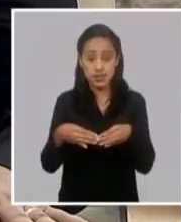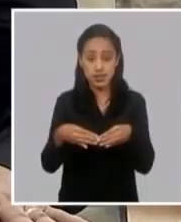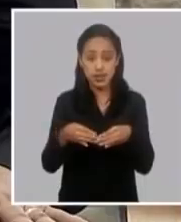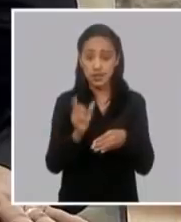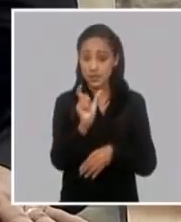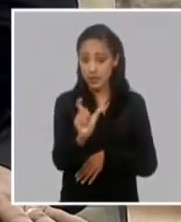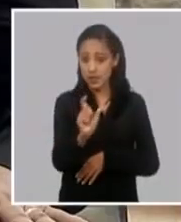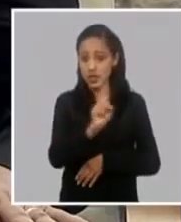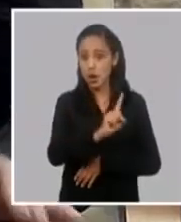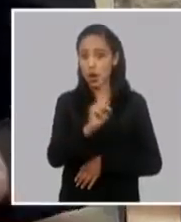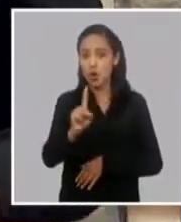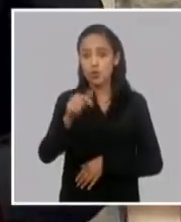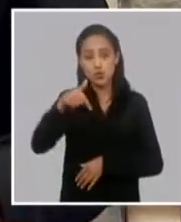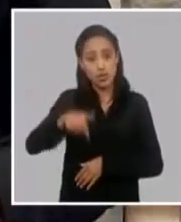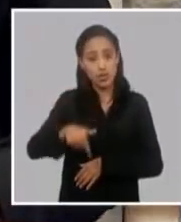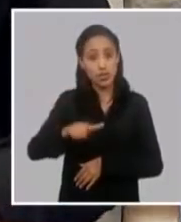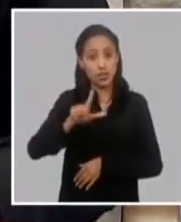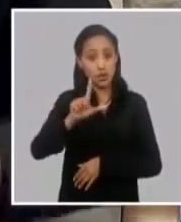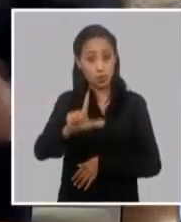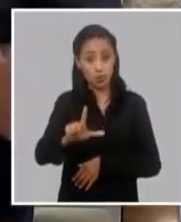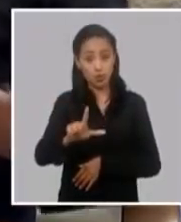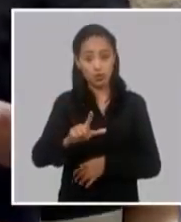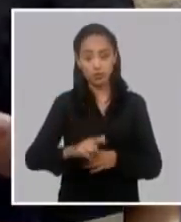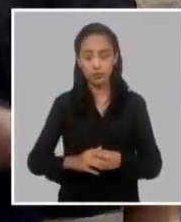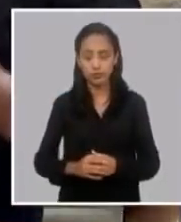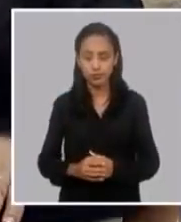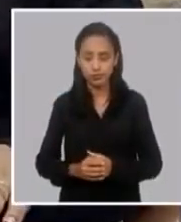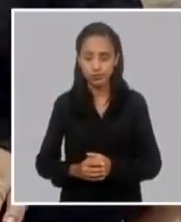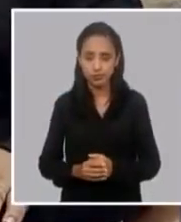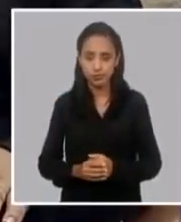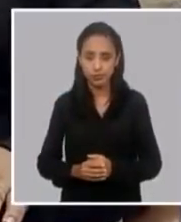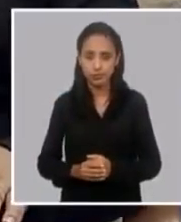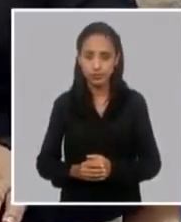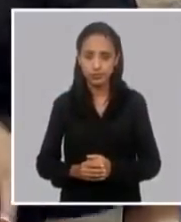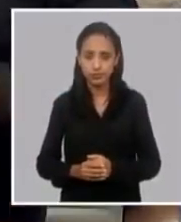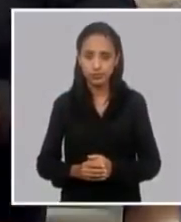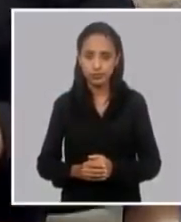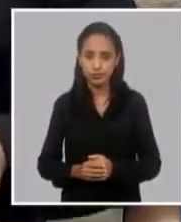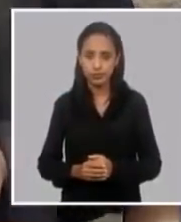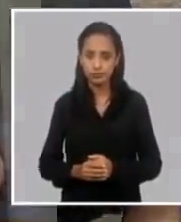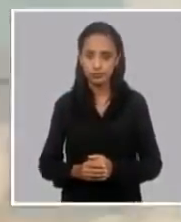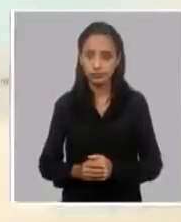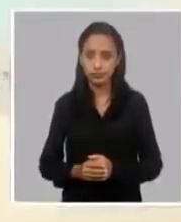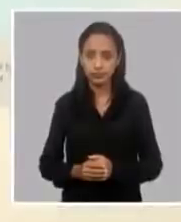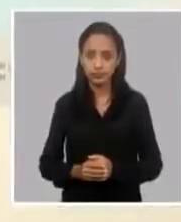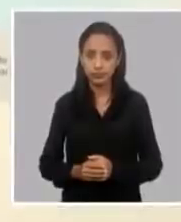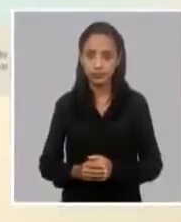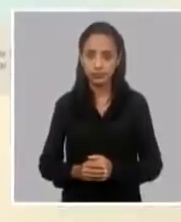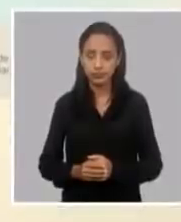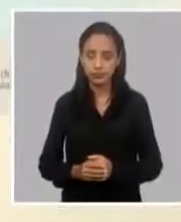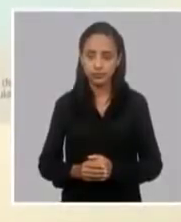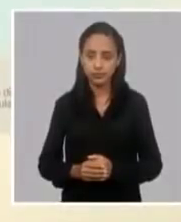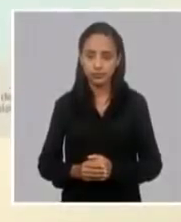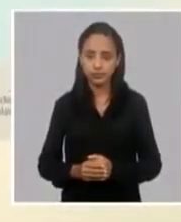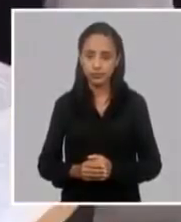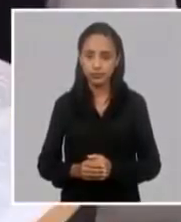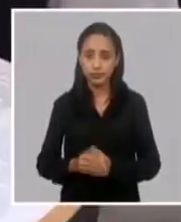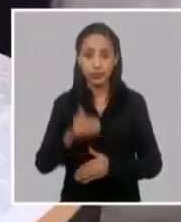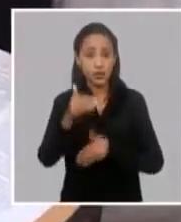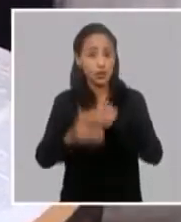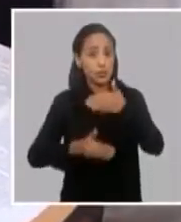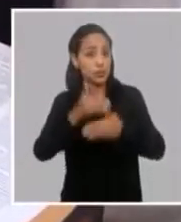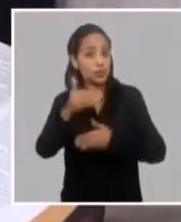de julio. Es decir, también nosotros... Y eso que al final, el proceso de la